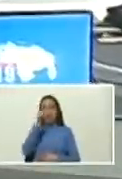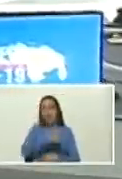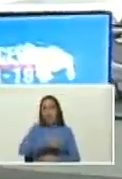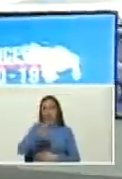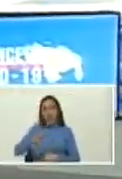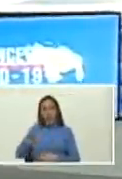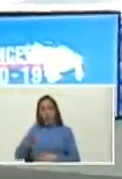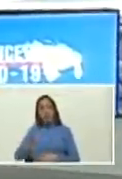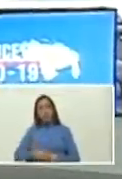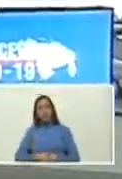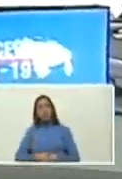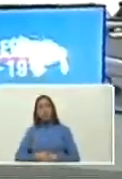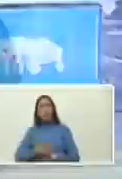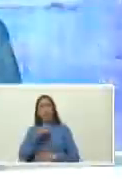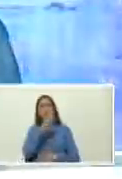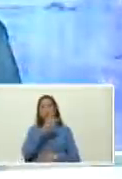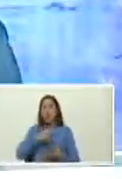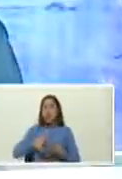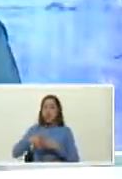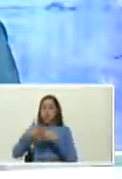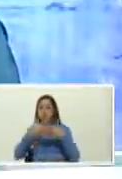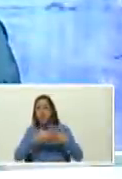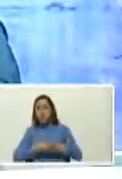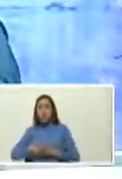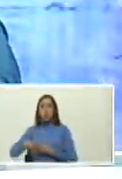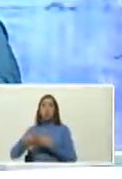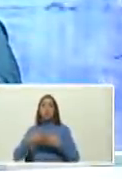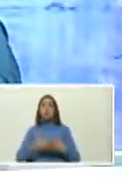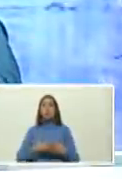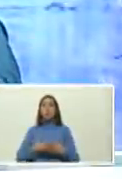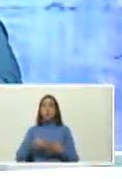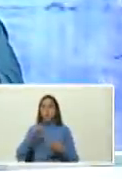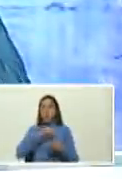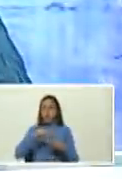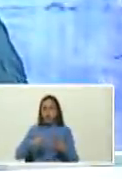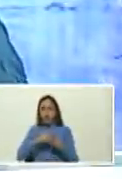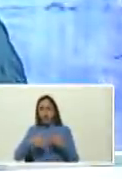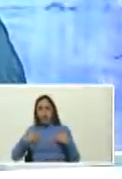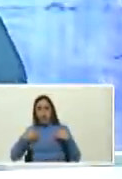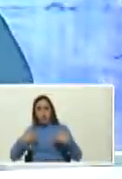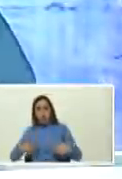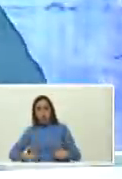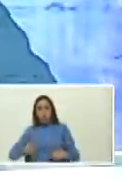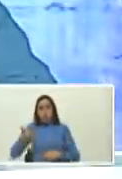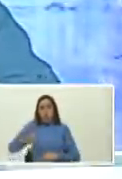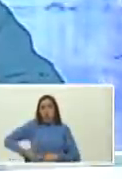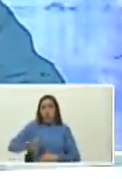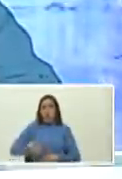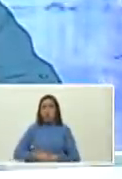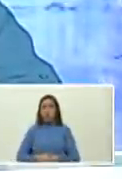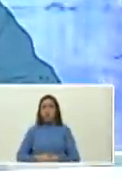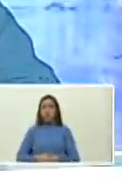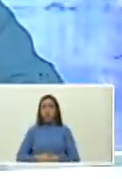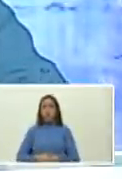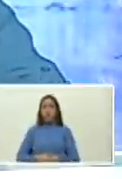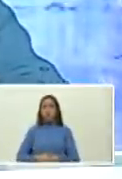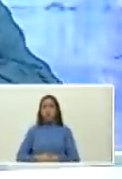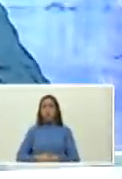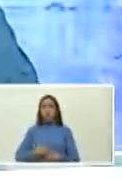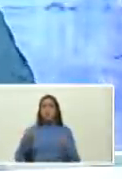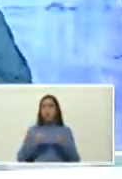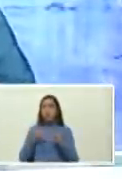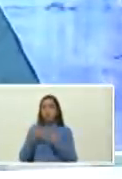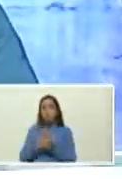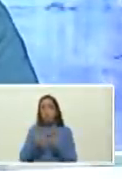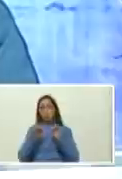común de los Estados Unidos de Norteamérica en esos tres derechos humanos fundamentales reconocidos así por el